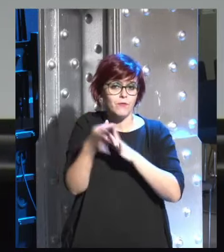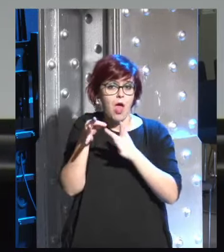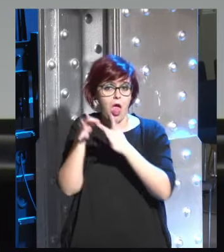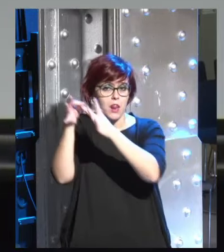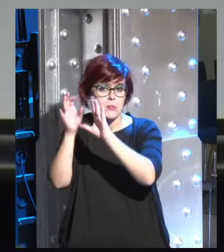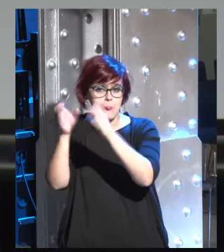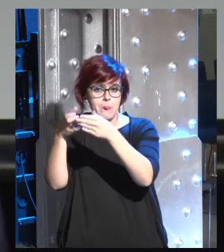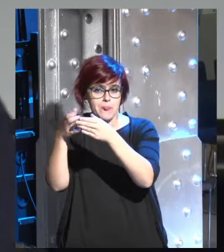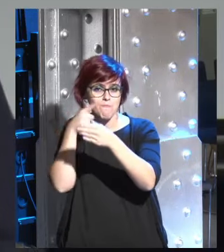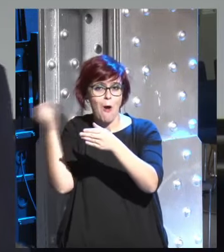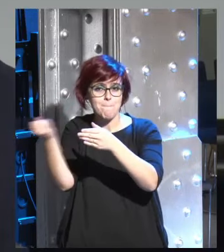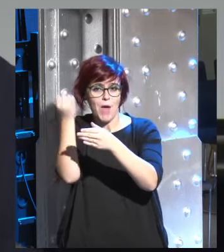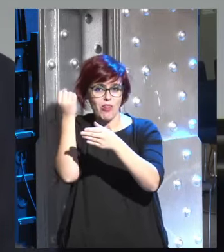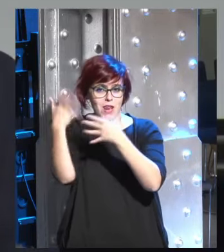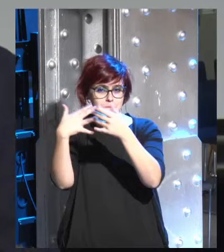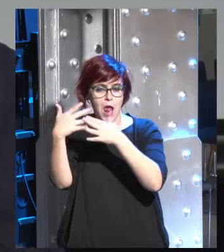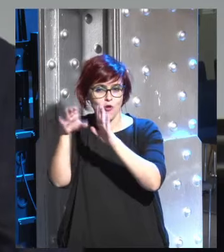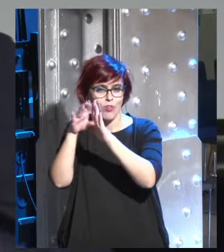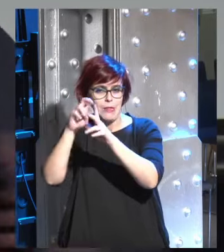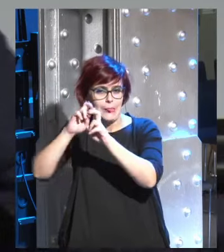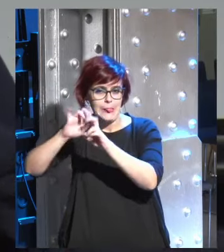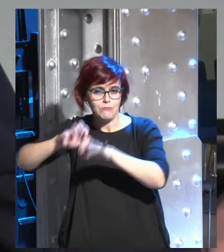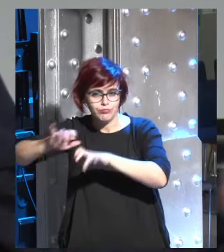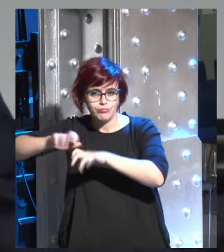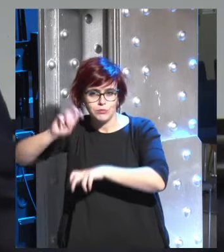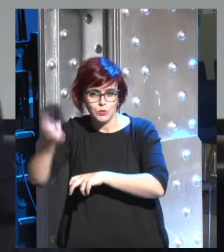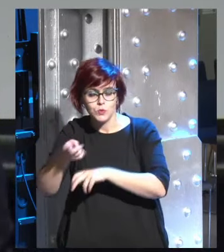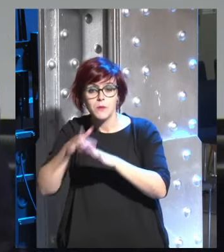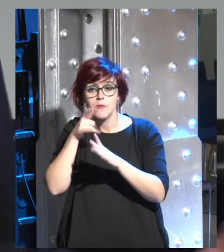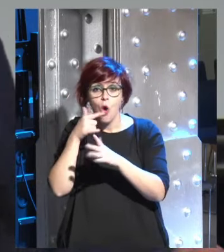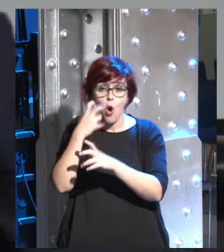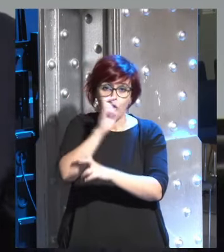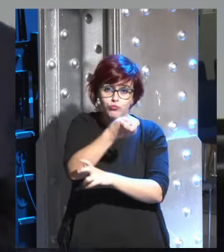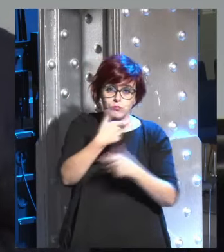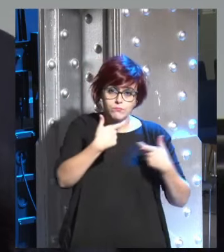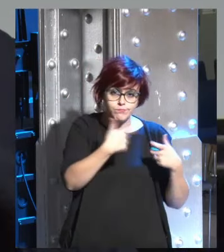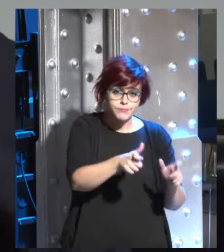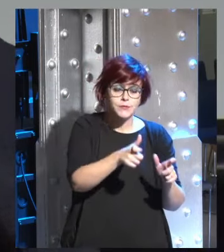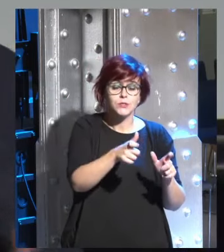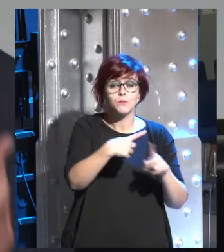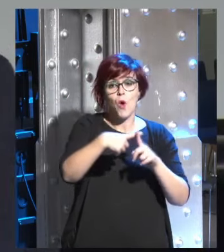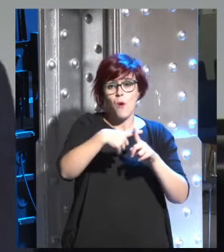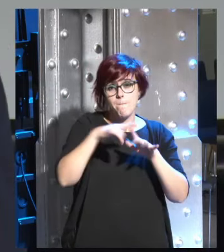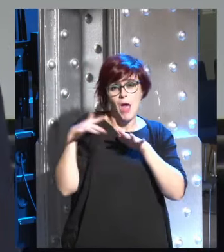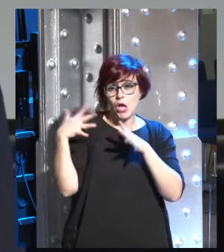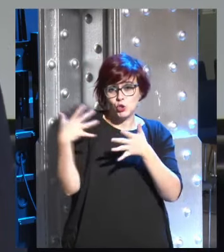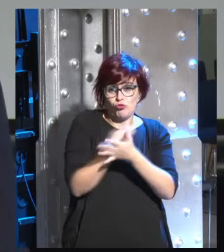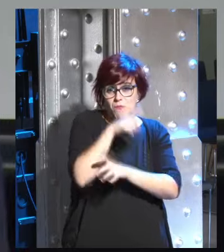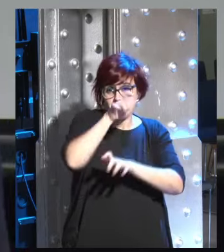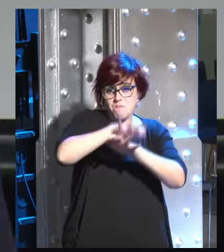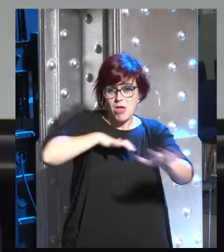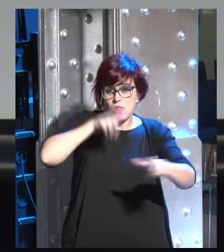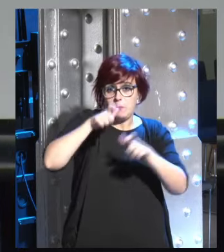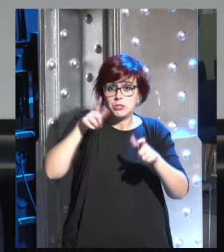concentra todo ese poder en sus manos y por el otro lado tendremos una nueva clase masiva de personas